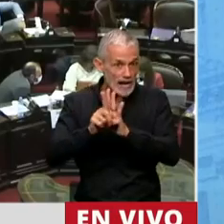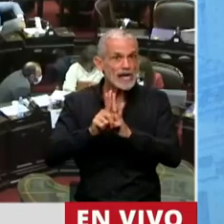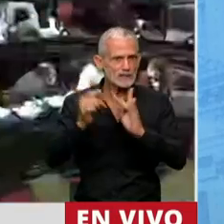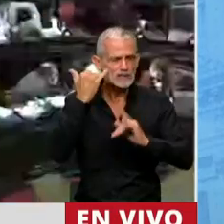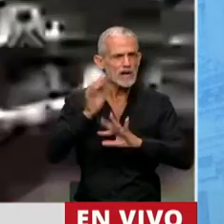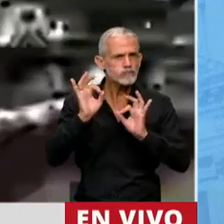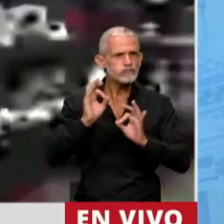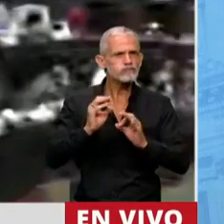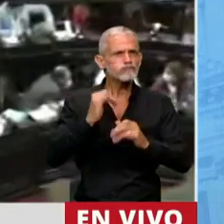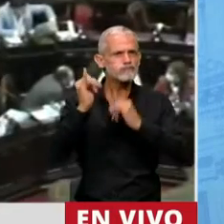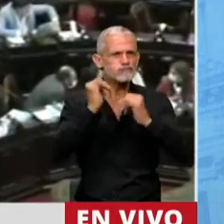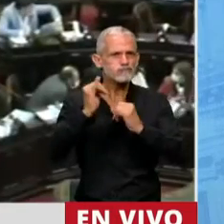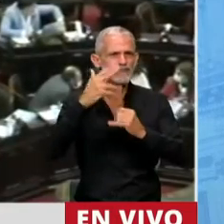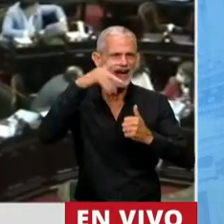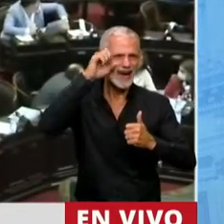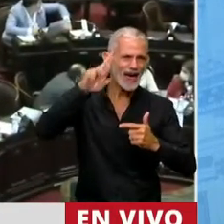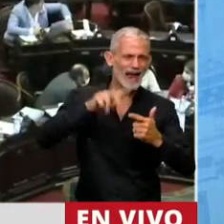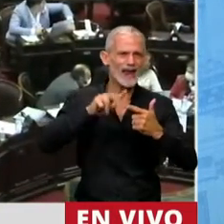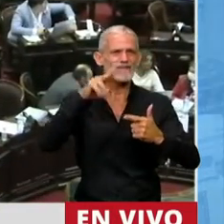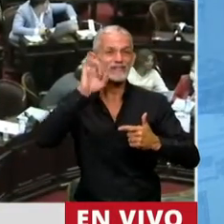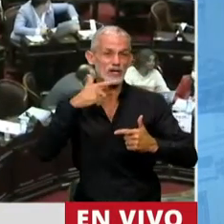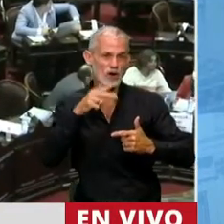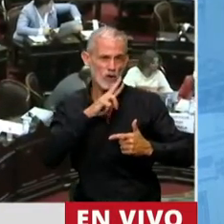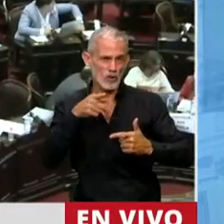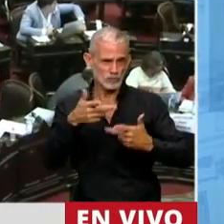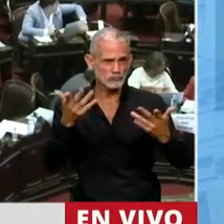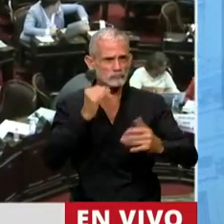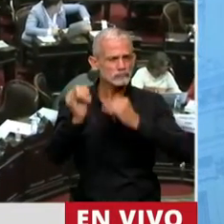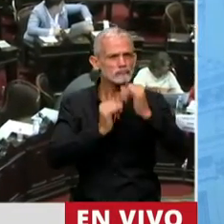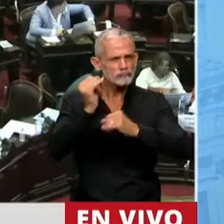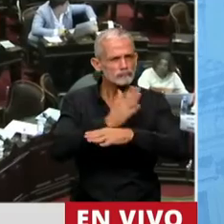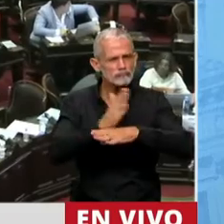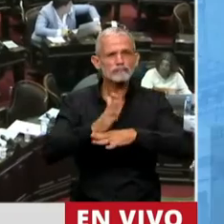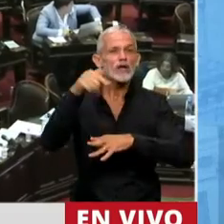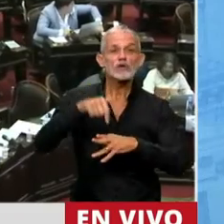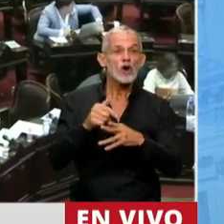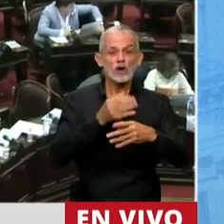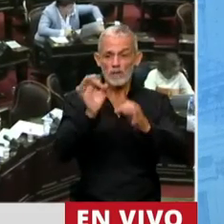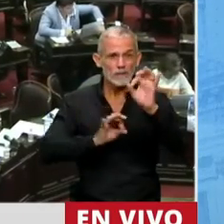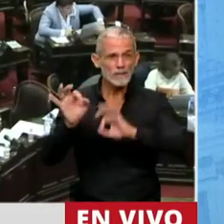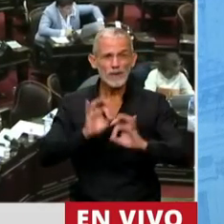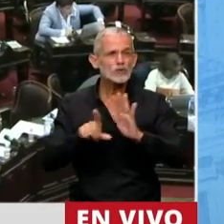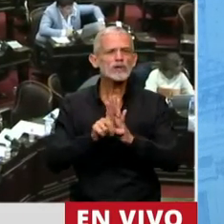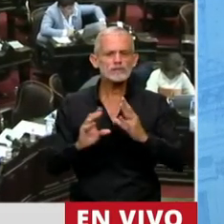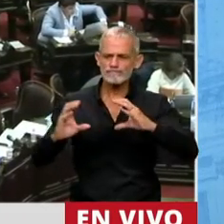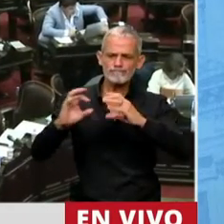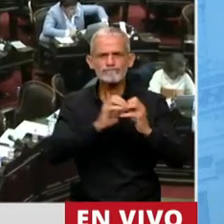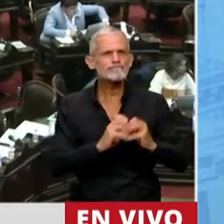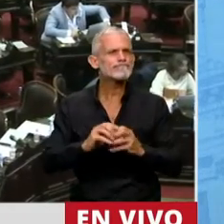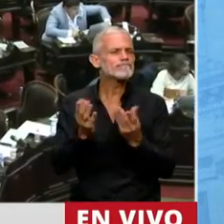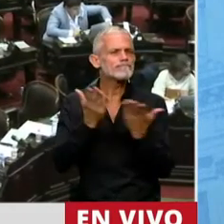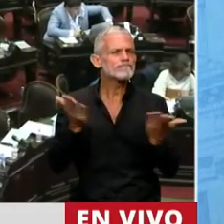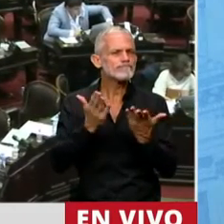expuestas ya por quienes me precedieron en el uso de la palabra. Y hoy estamos tratando un proyecto que apunta al